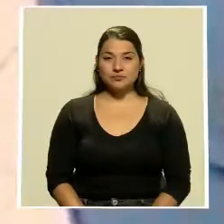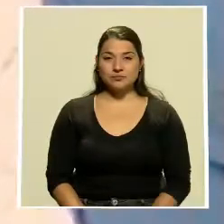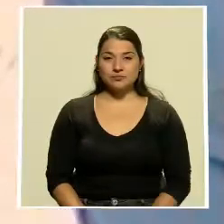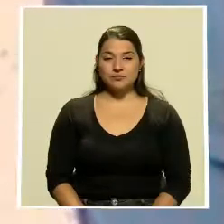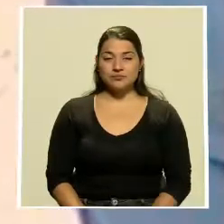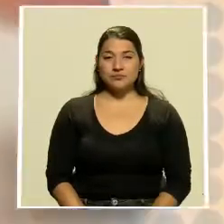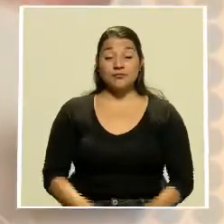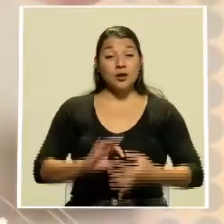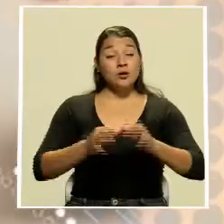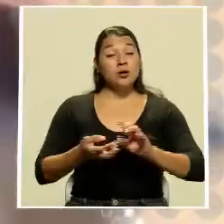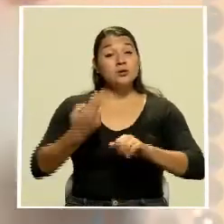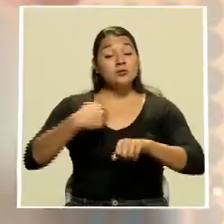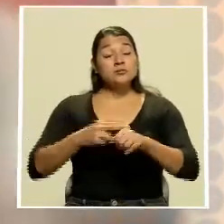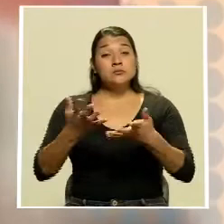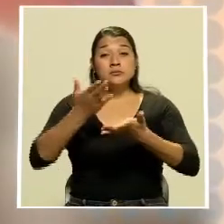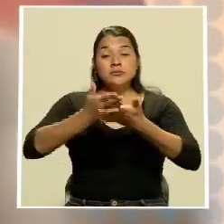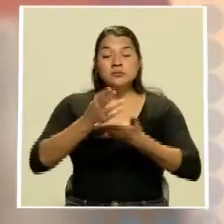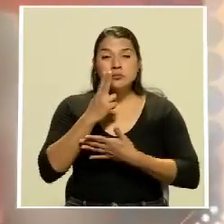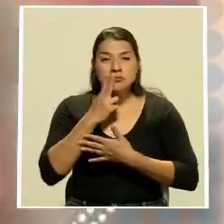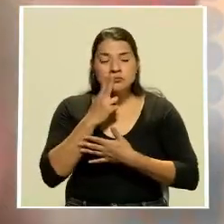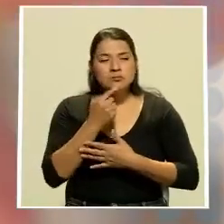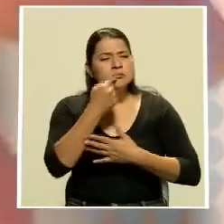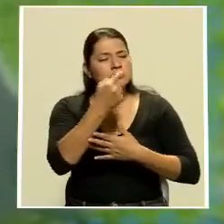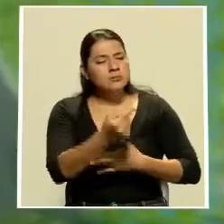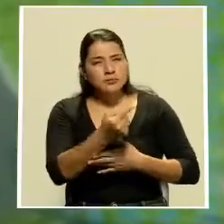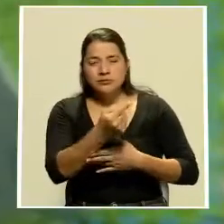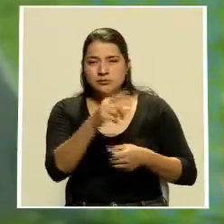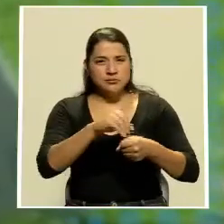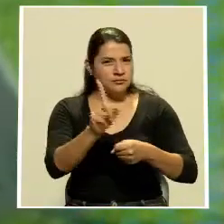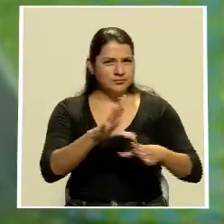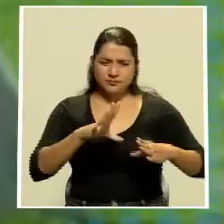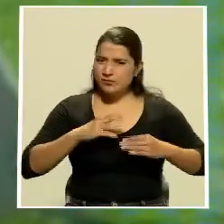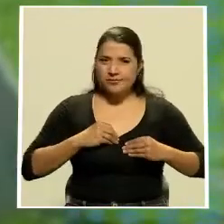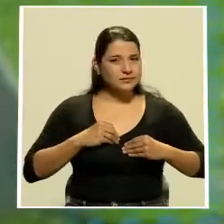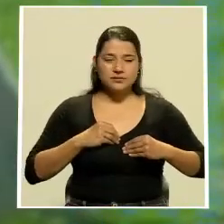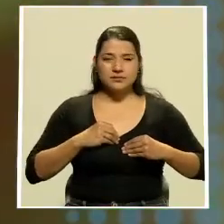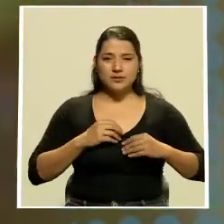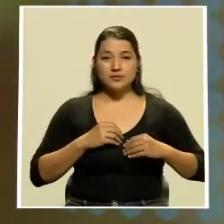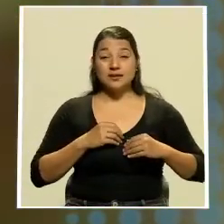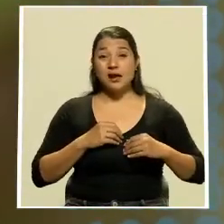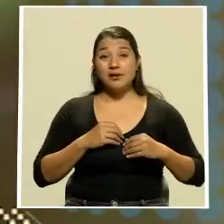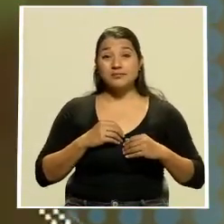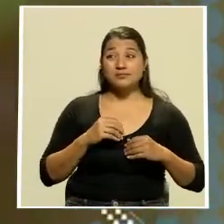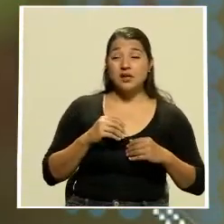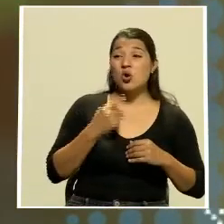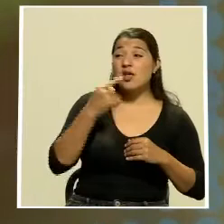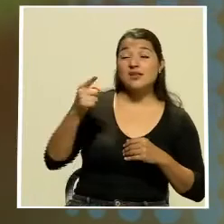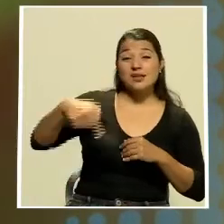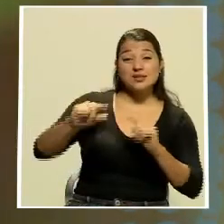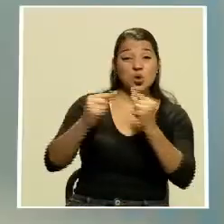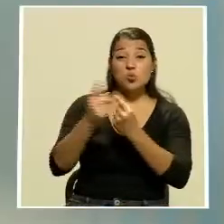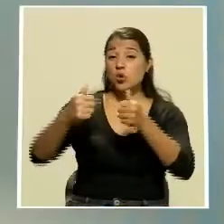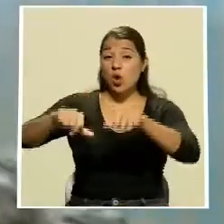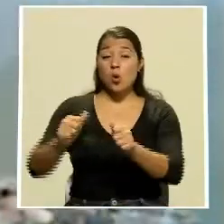La Red Nacional Antitabaco insistió a los diputados no ceder a las presiones de los grupos que se oponen al proyecto de ley a